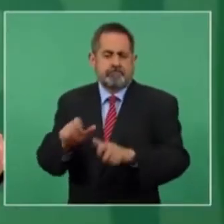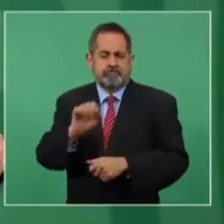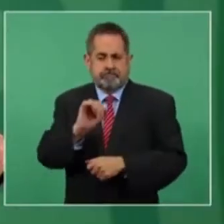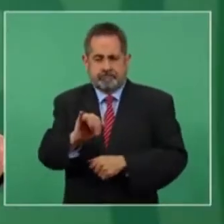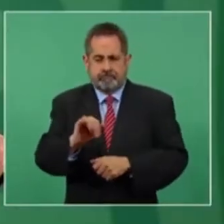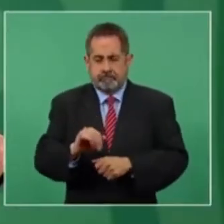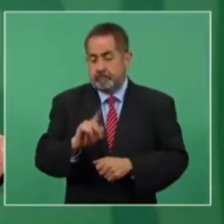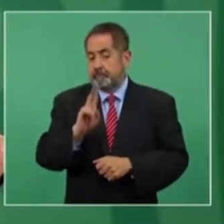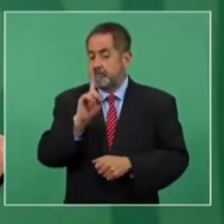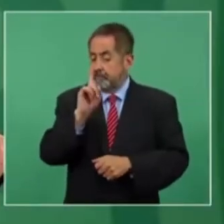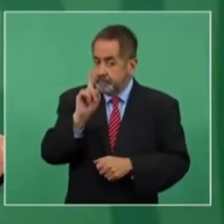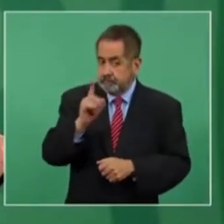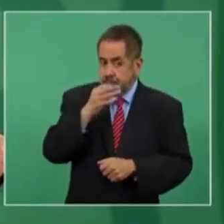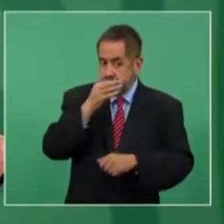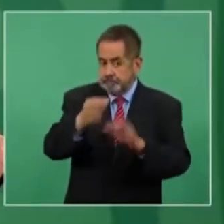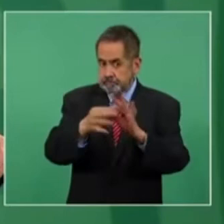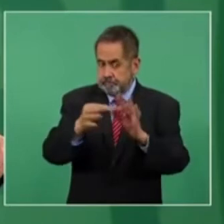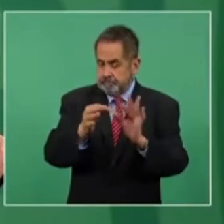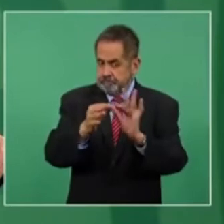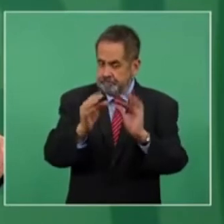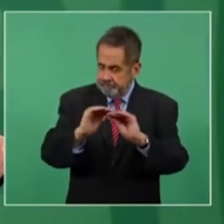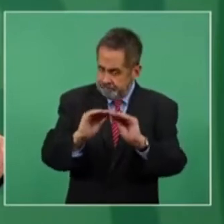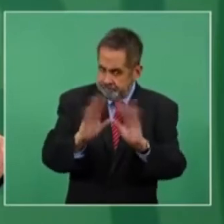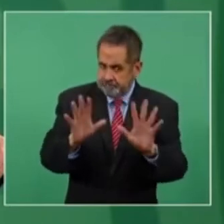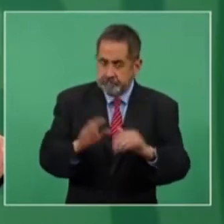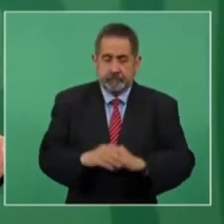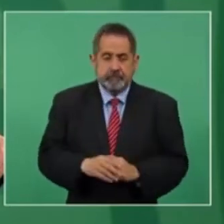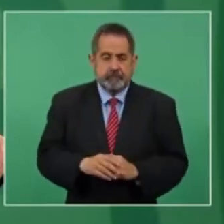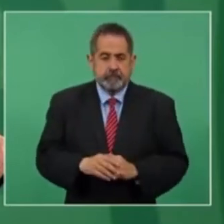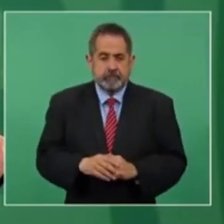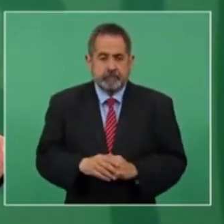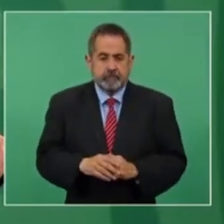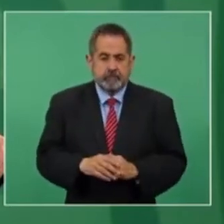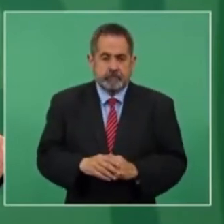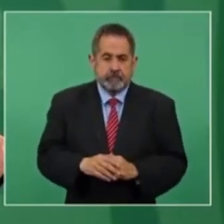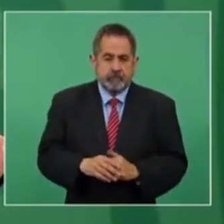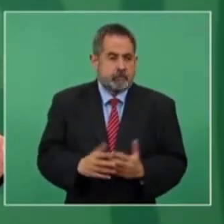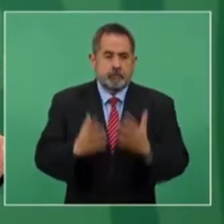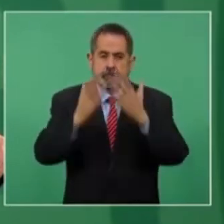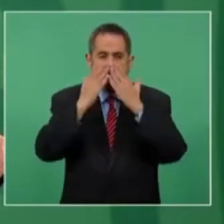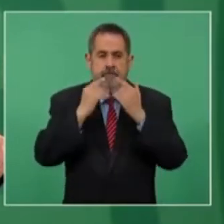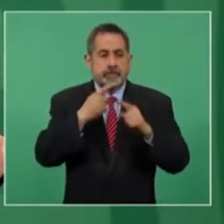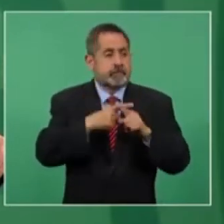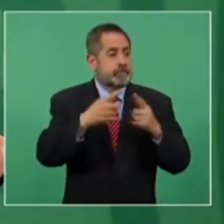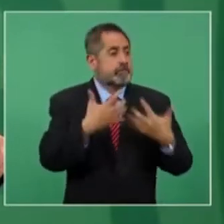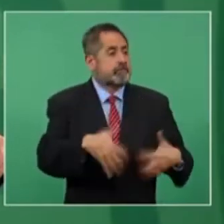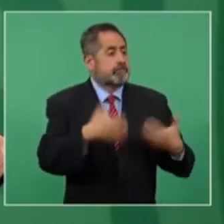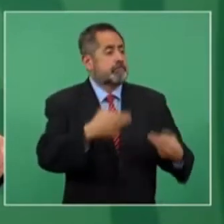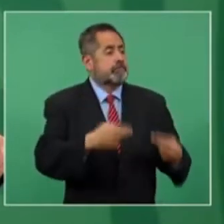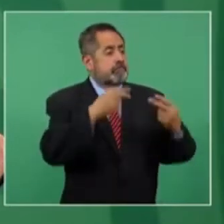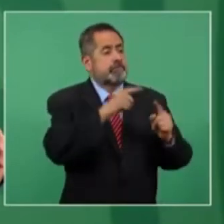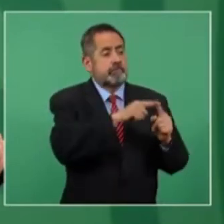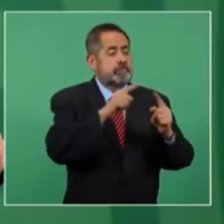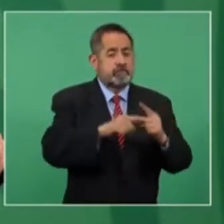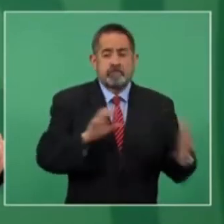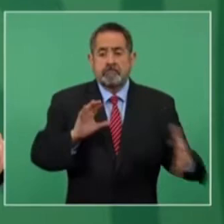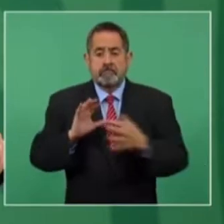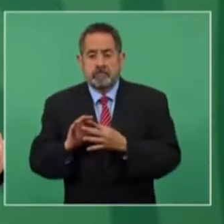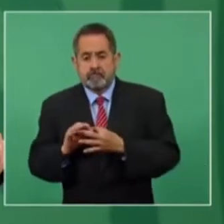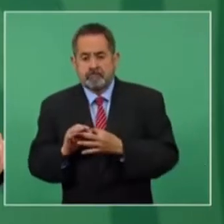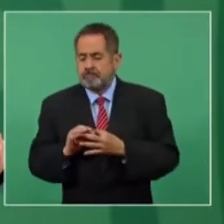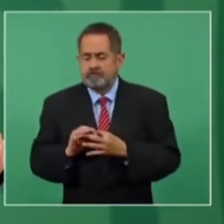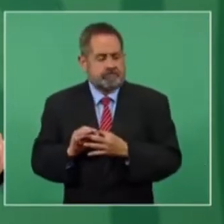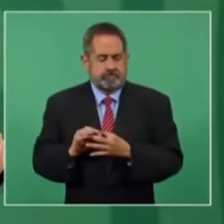Así que sí quiero hacer algunas precisiones. No hay varias empresas prestando servicios en el mecanismo, hay una sola,